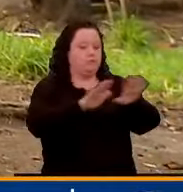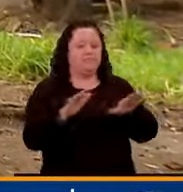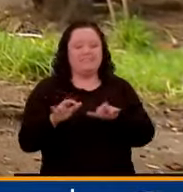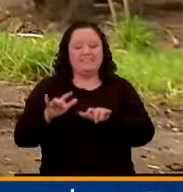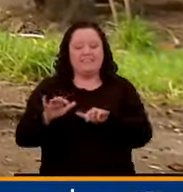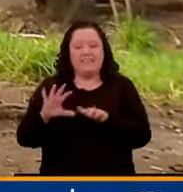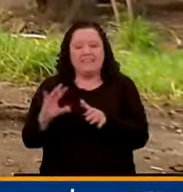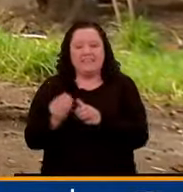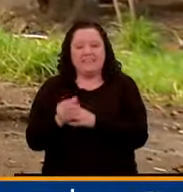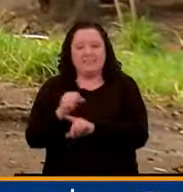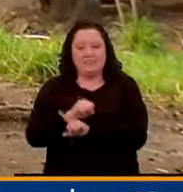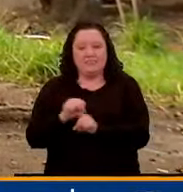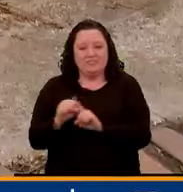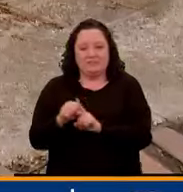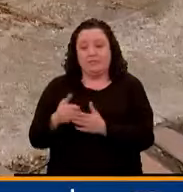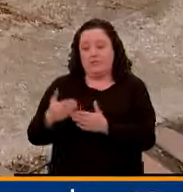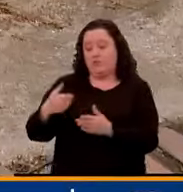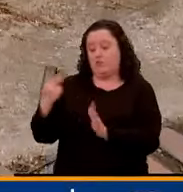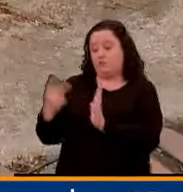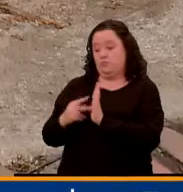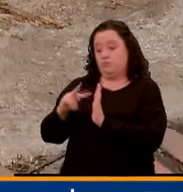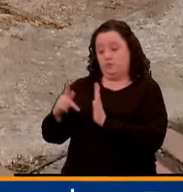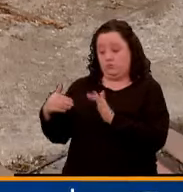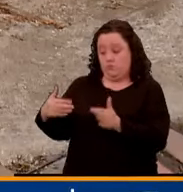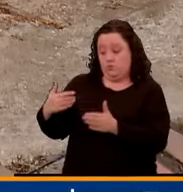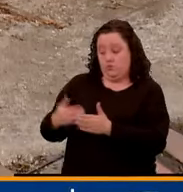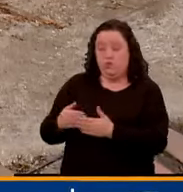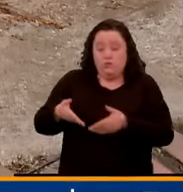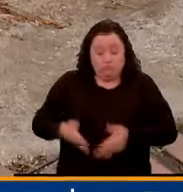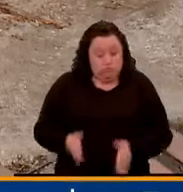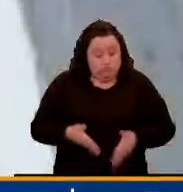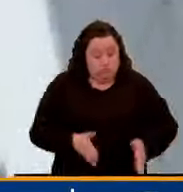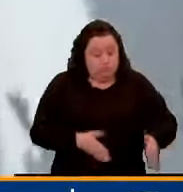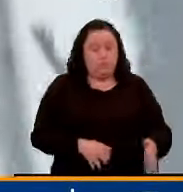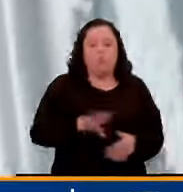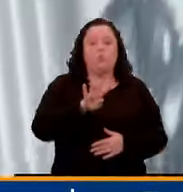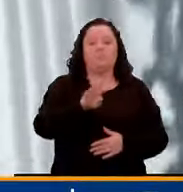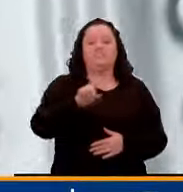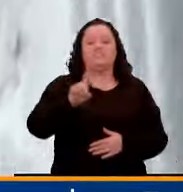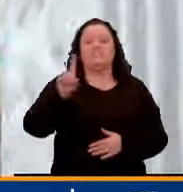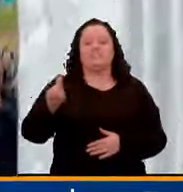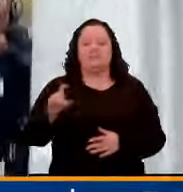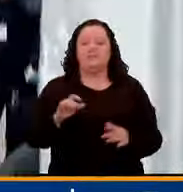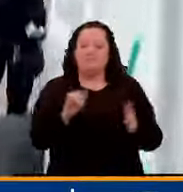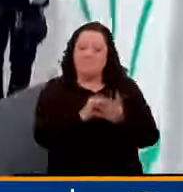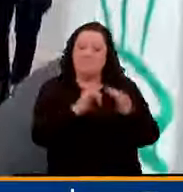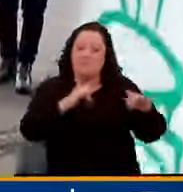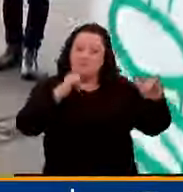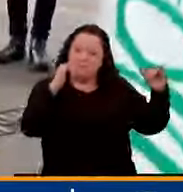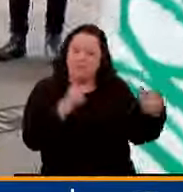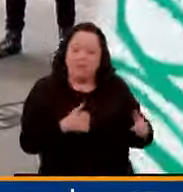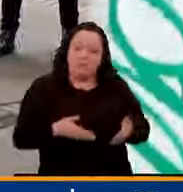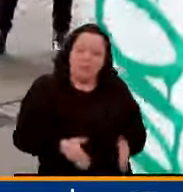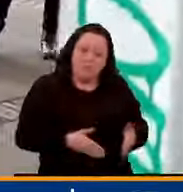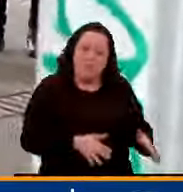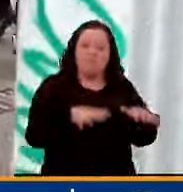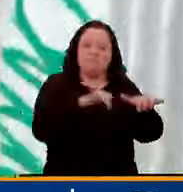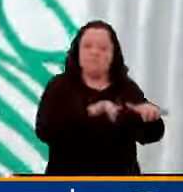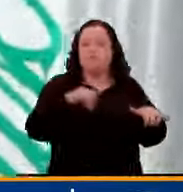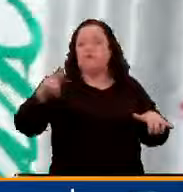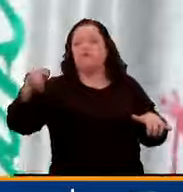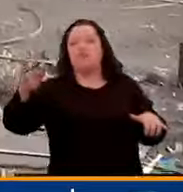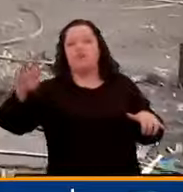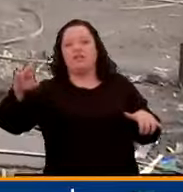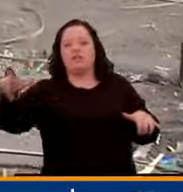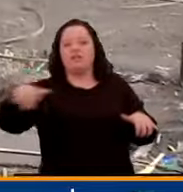desde el año 2021 nacieron 466 niños emberas asentados en el Parque Nacional La Florida y en el edificio